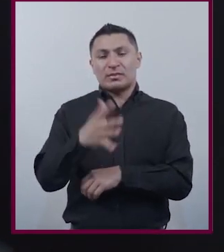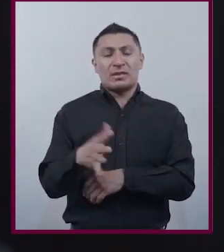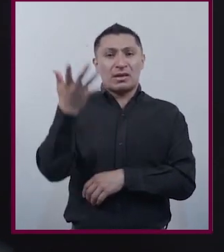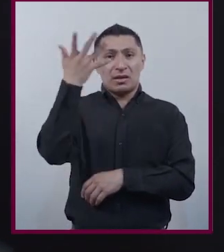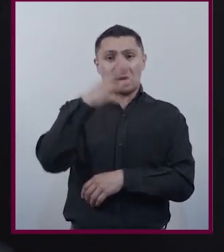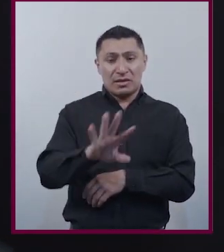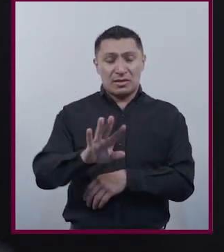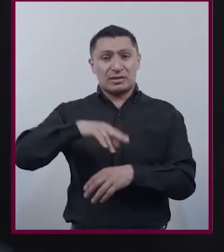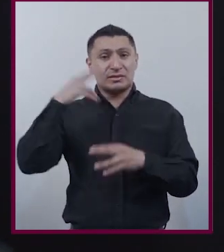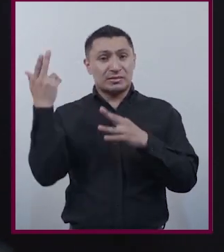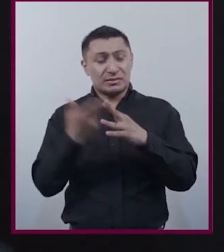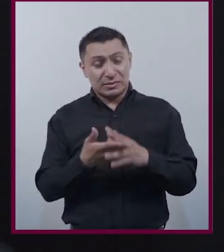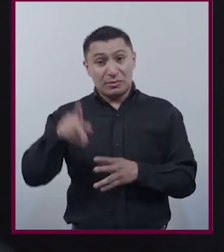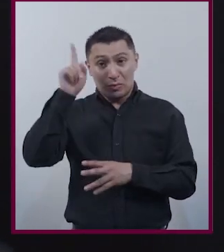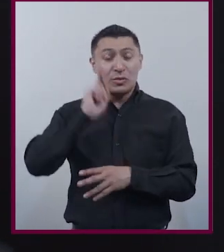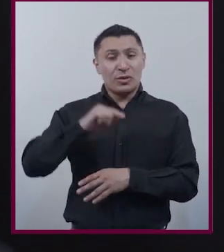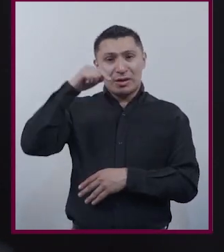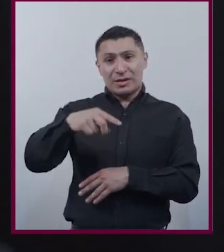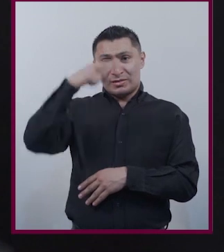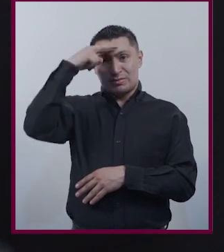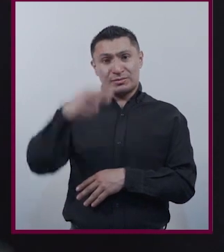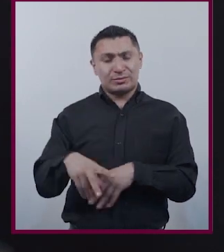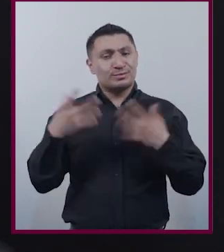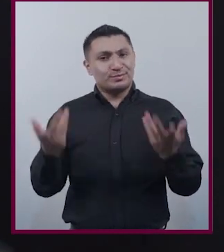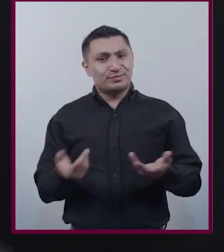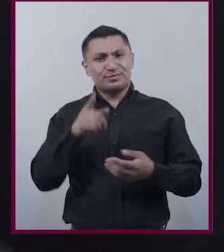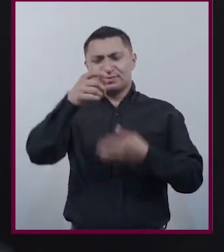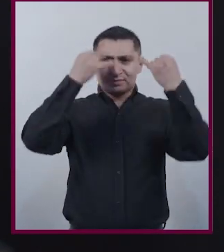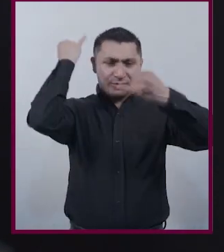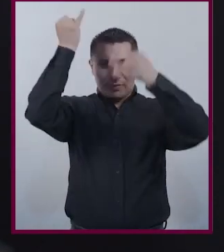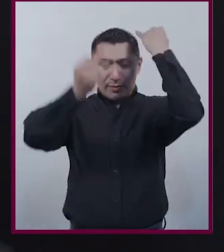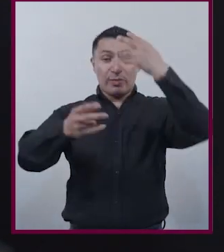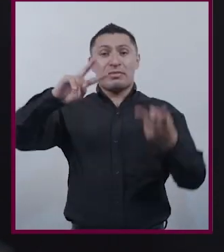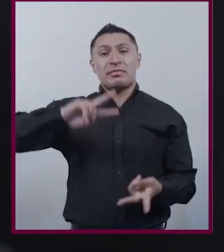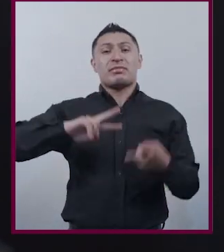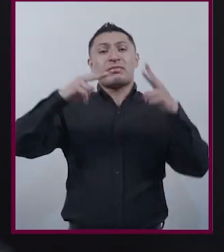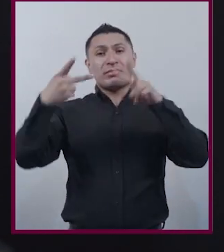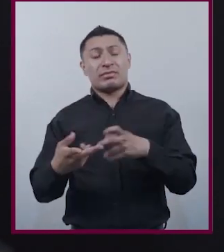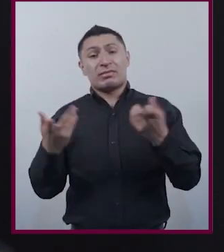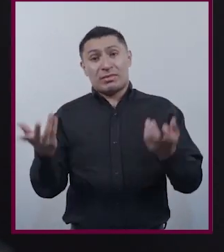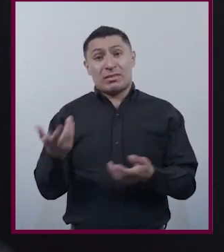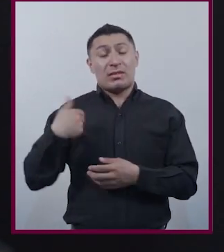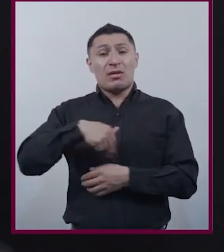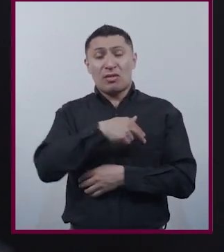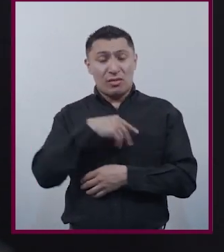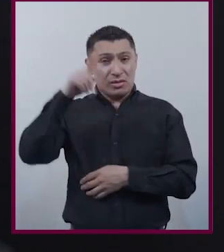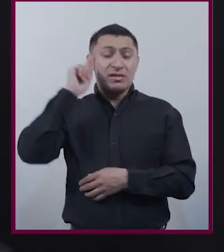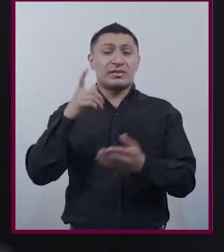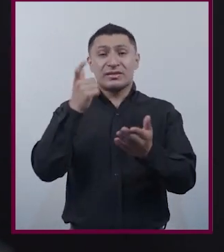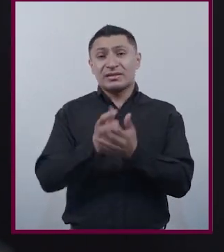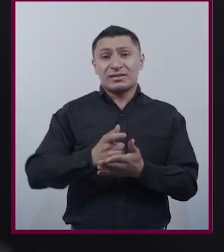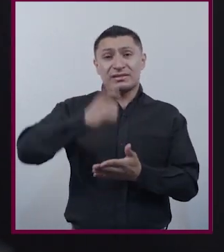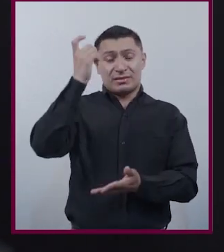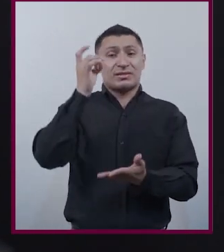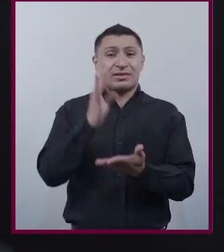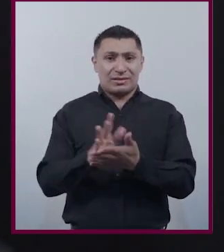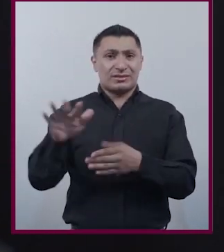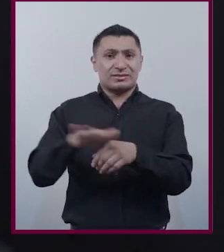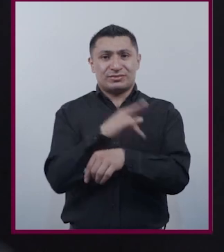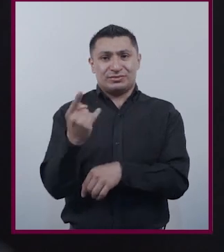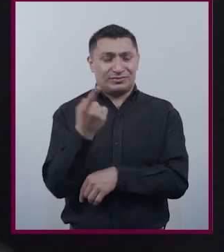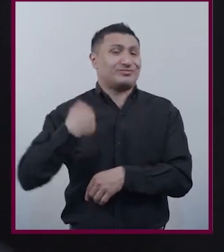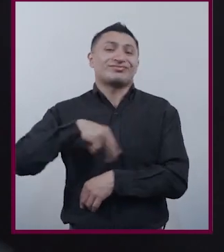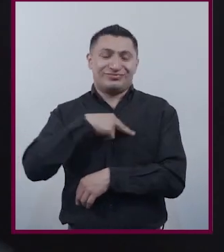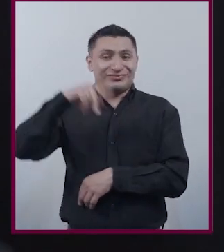feminicidios en México? Imagínate que esto fuera al revés, ¿que nosotras ganaríamos más solo por ser mujeres?